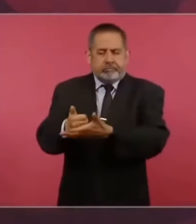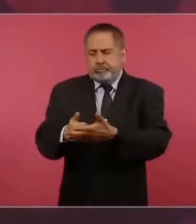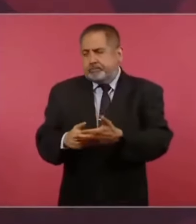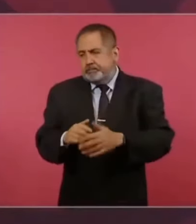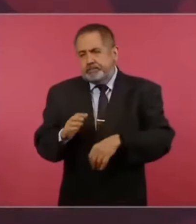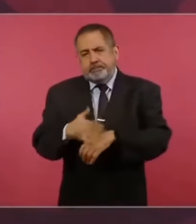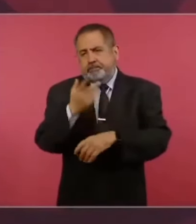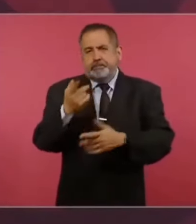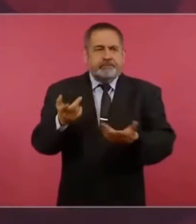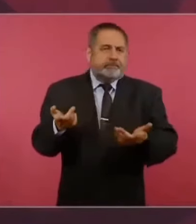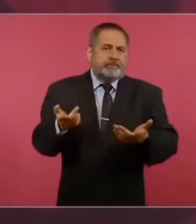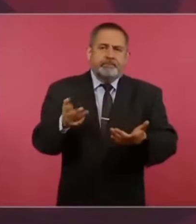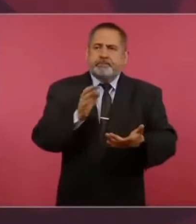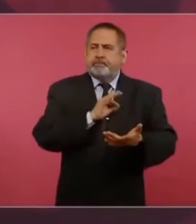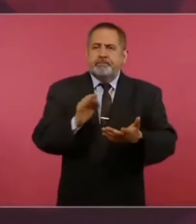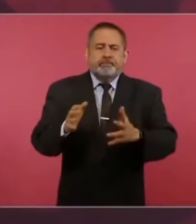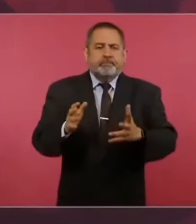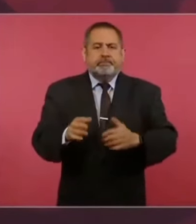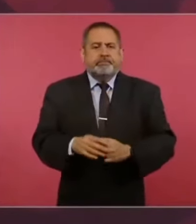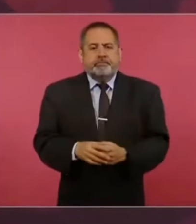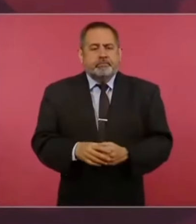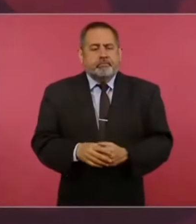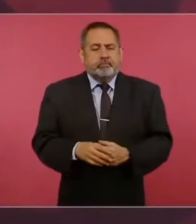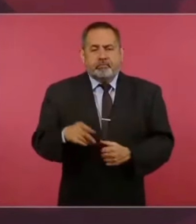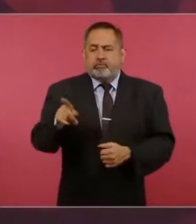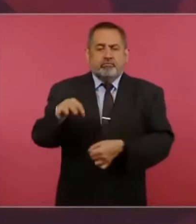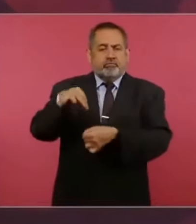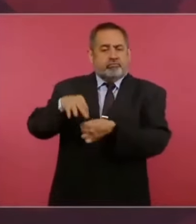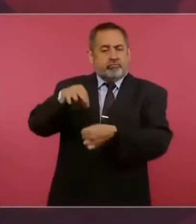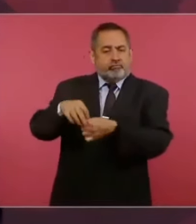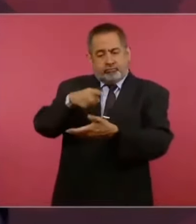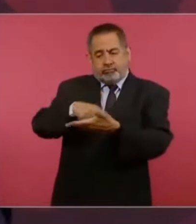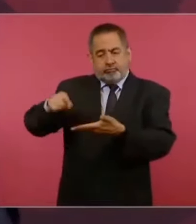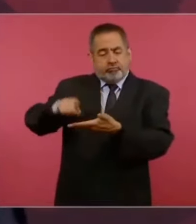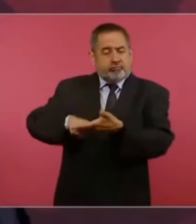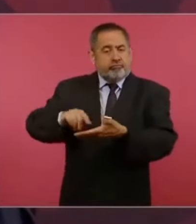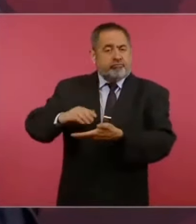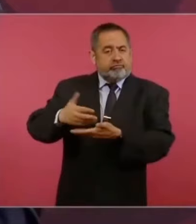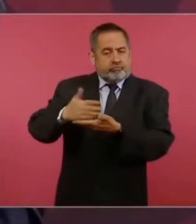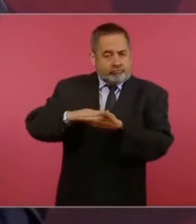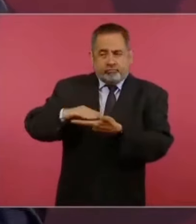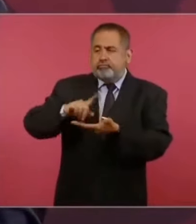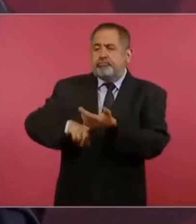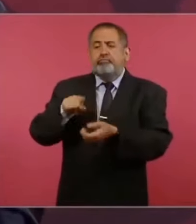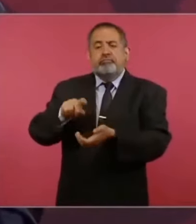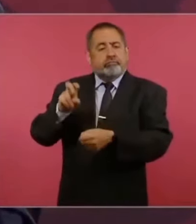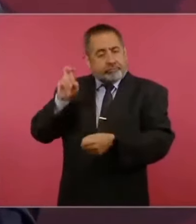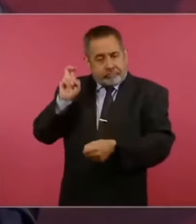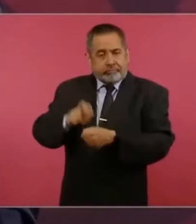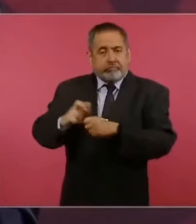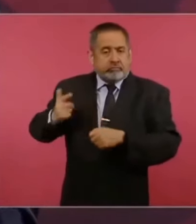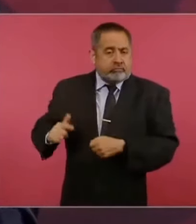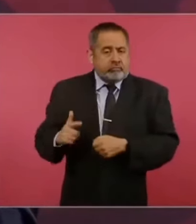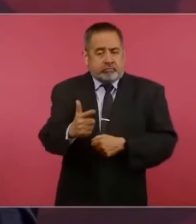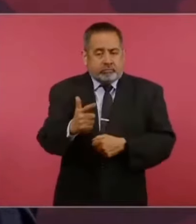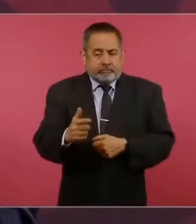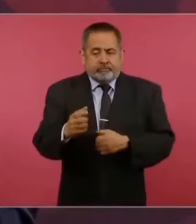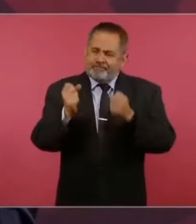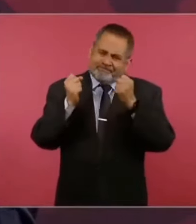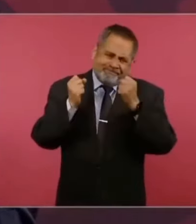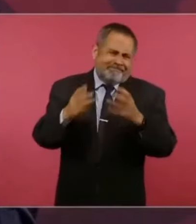hablando de una elección de miles de